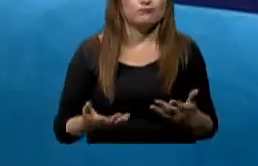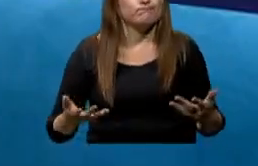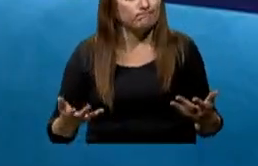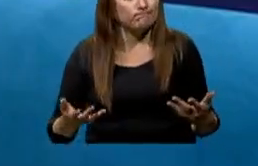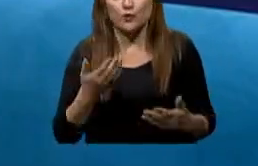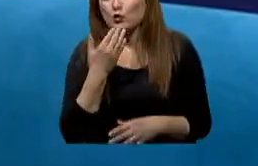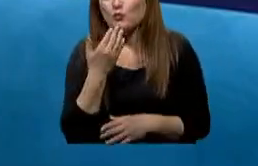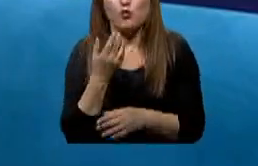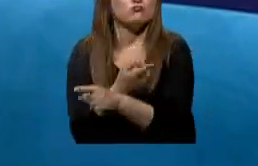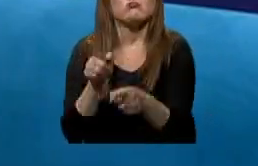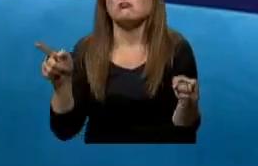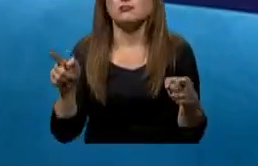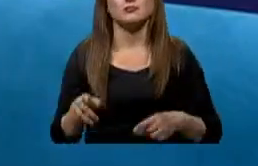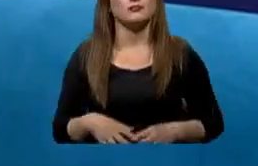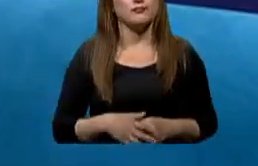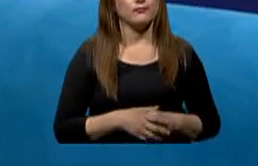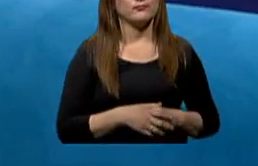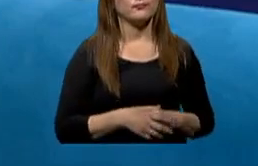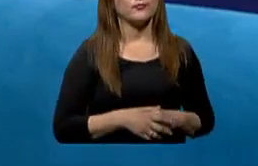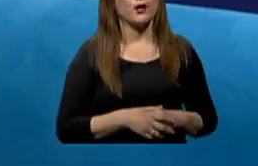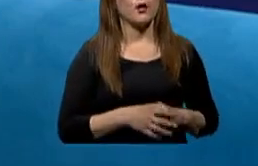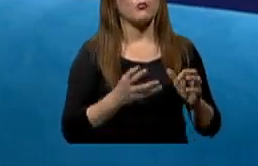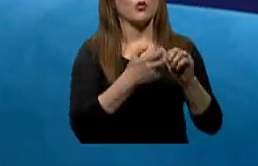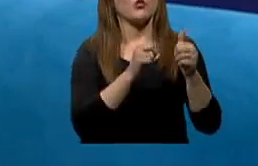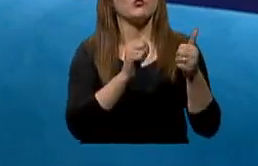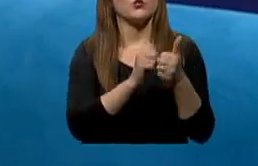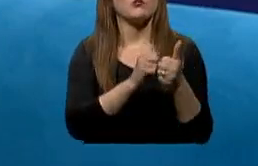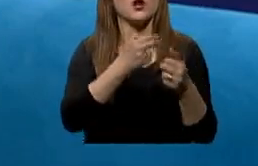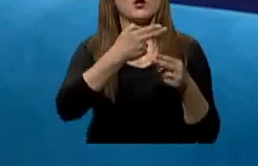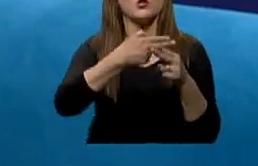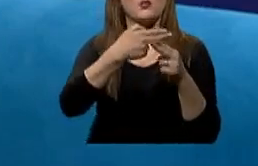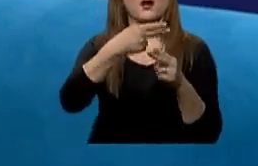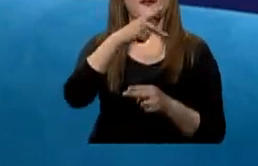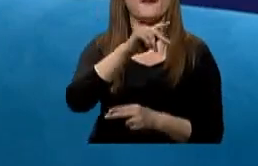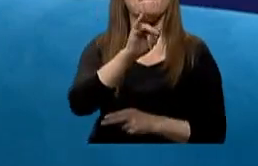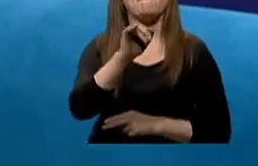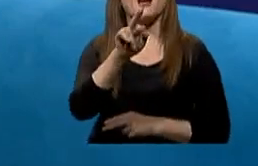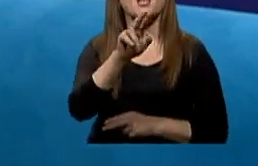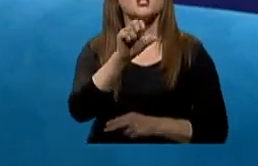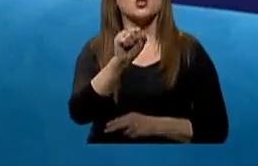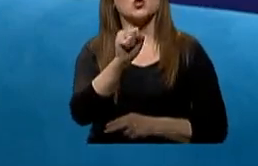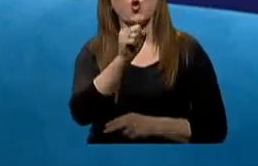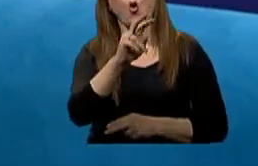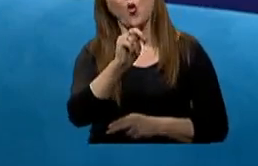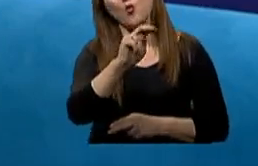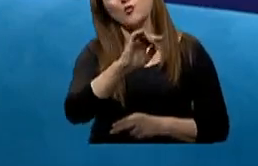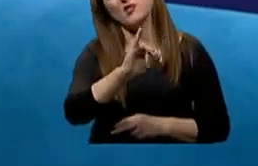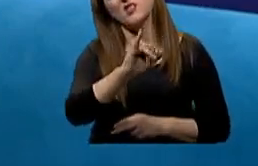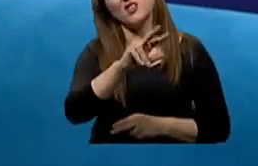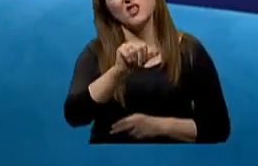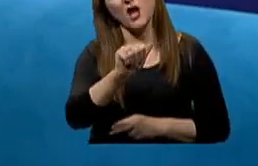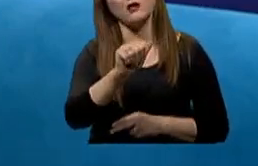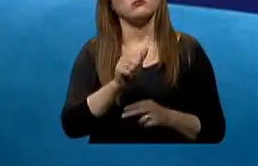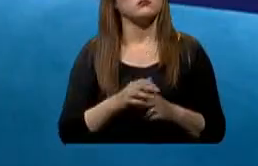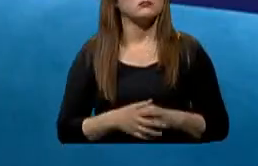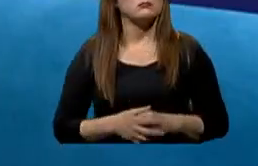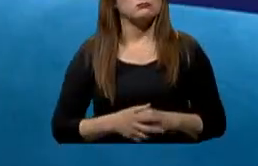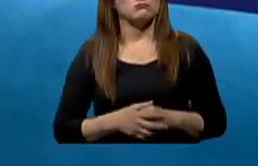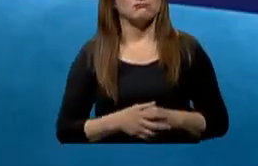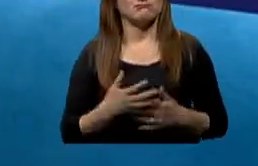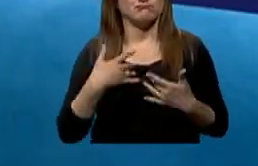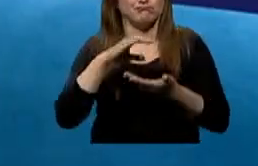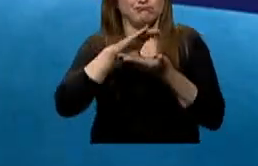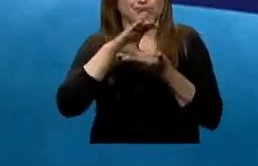narcolepsia corresponden a algo que se llama hipersomnia de origen central, es decir, hay alteraciones en un